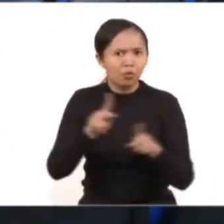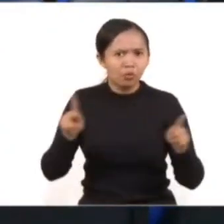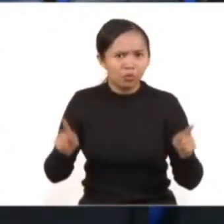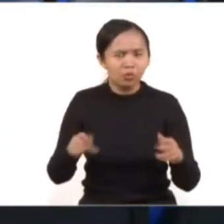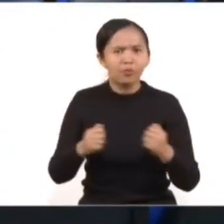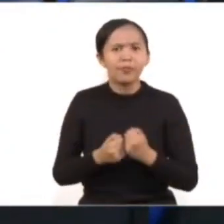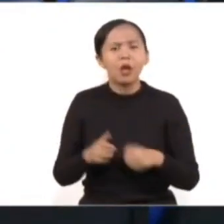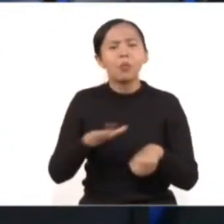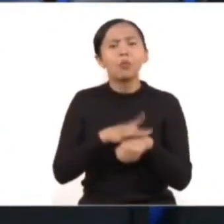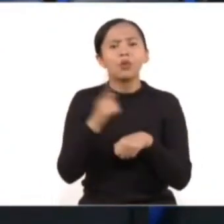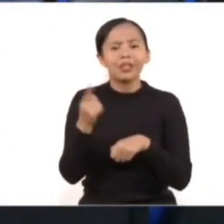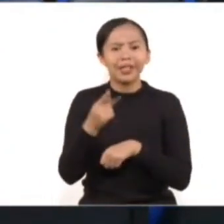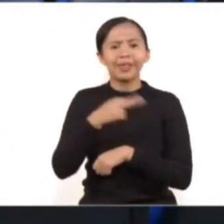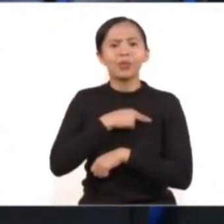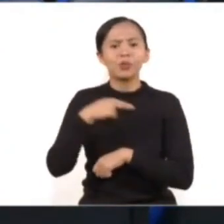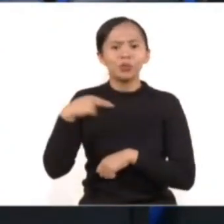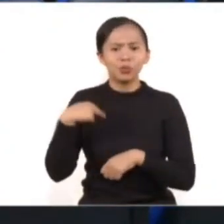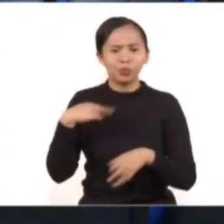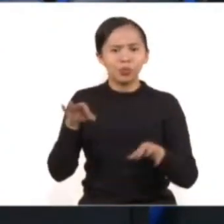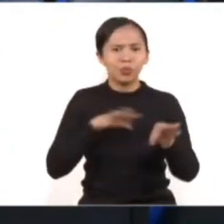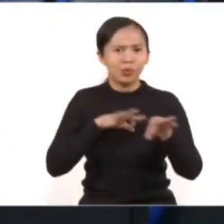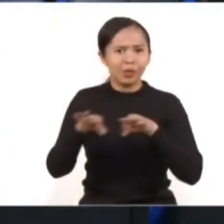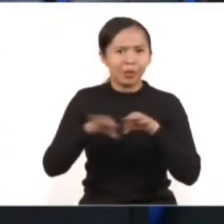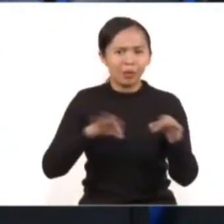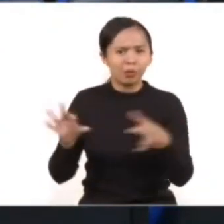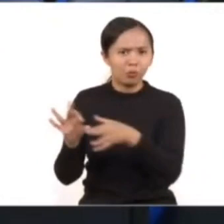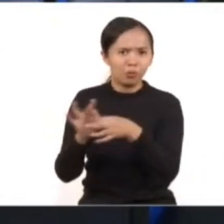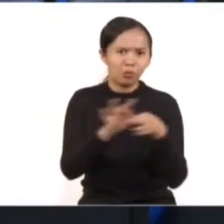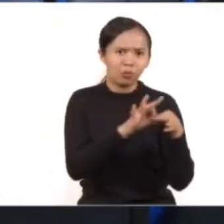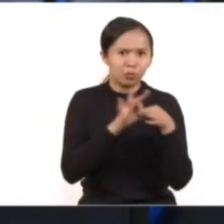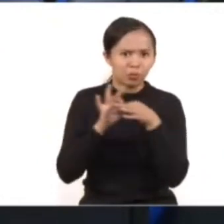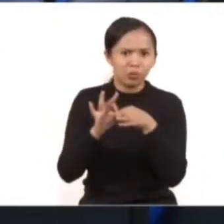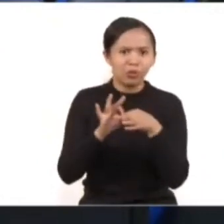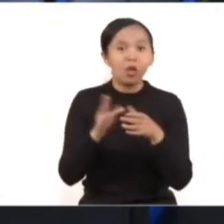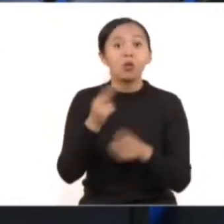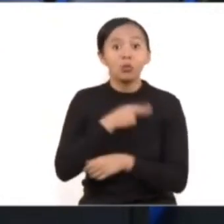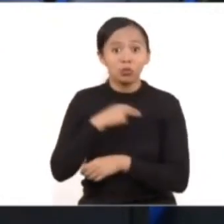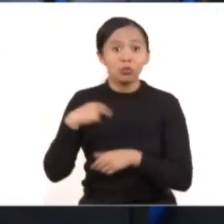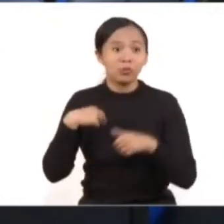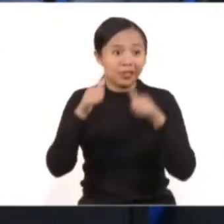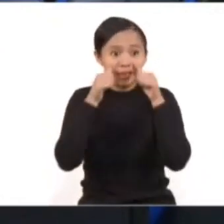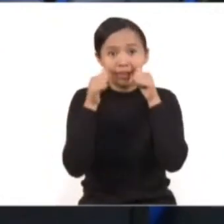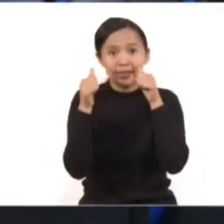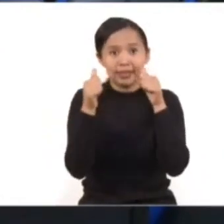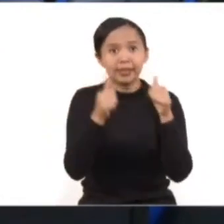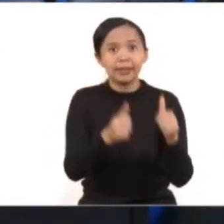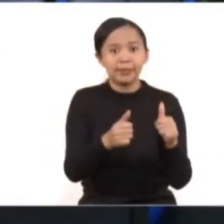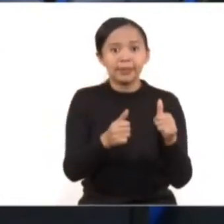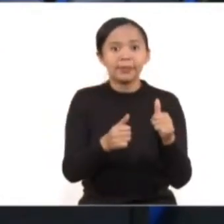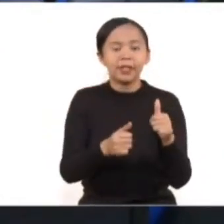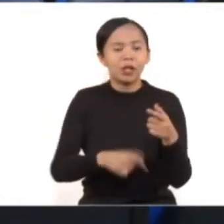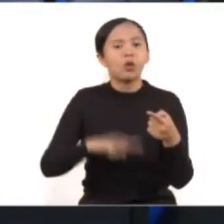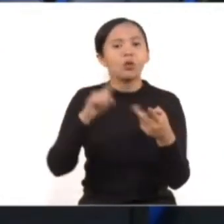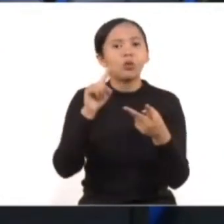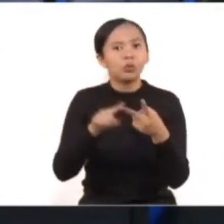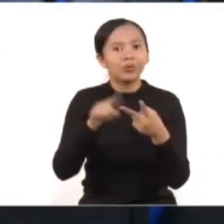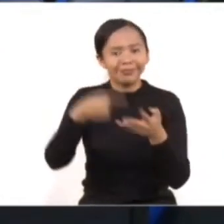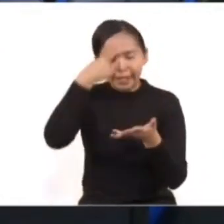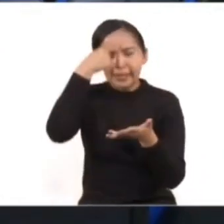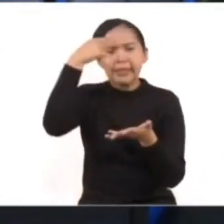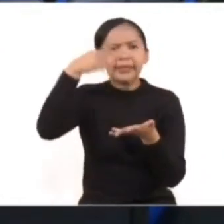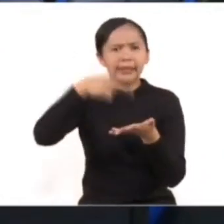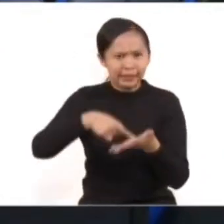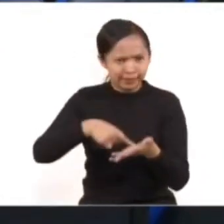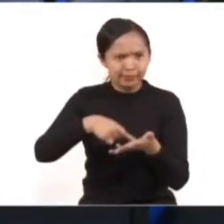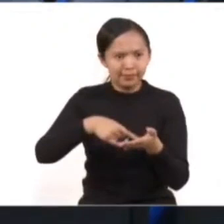porque estamos haciendo un trabajo coordinado. Y miren, las vamos a escuchar, les creemos